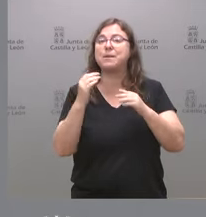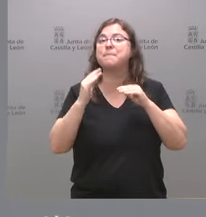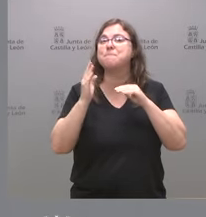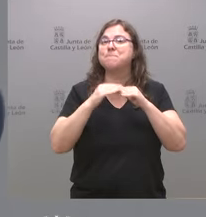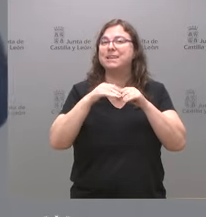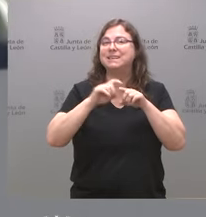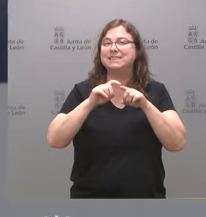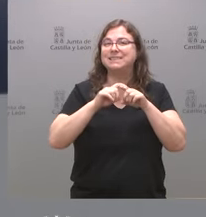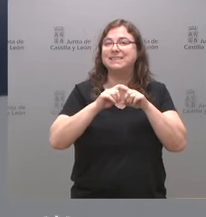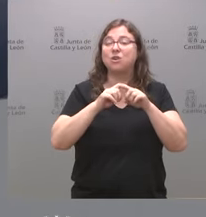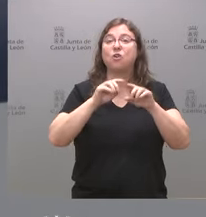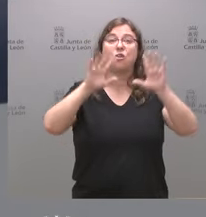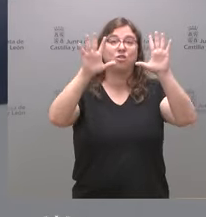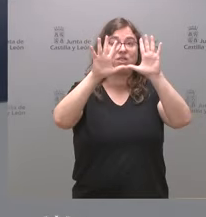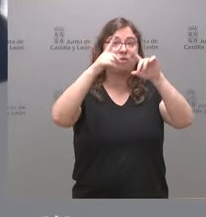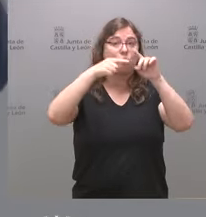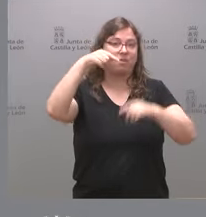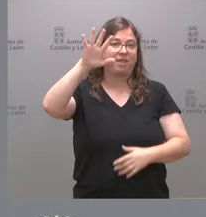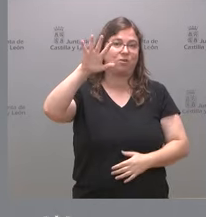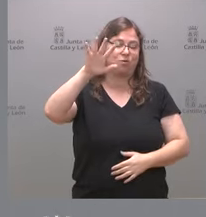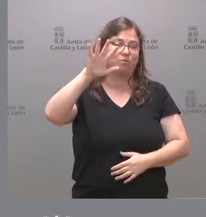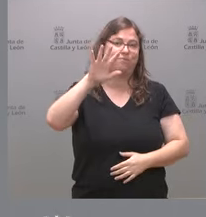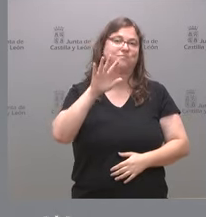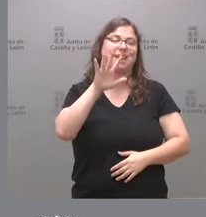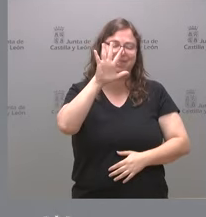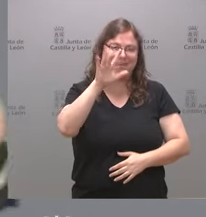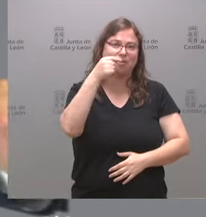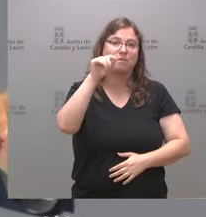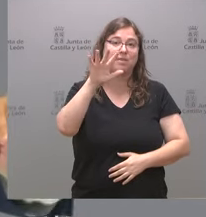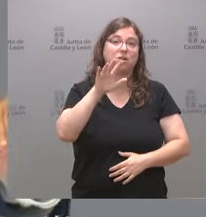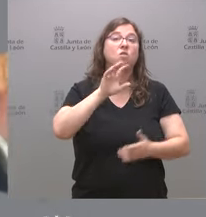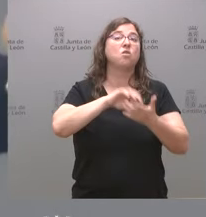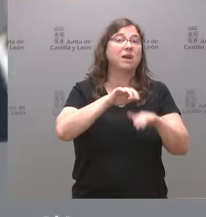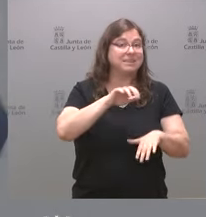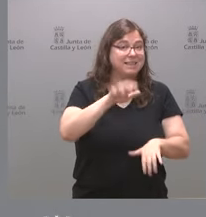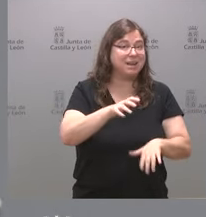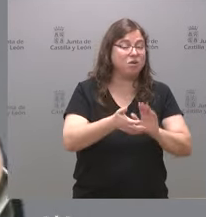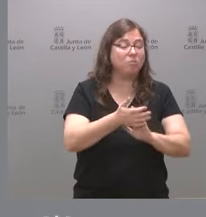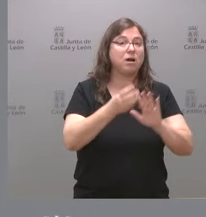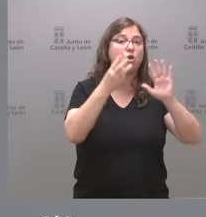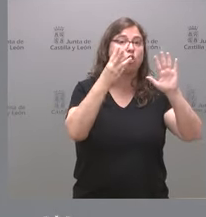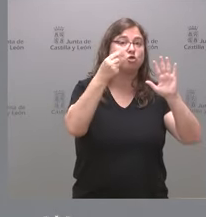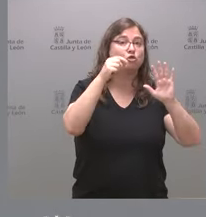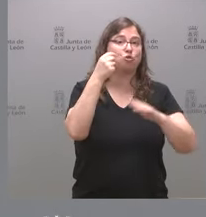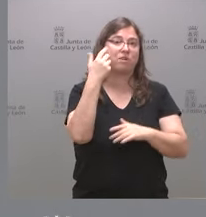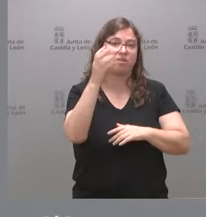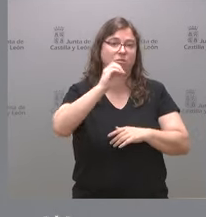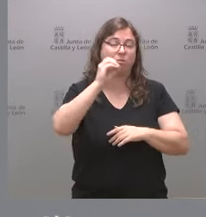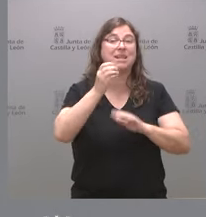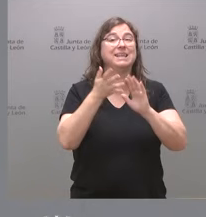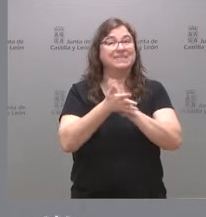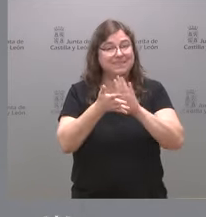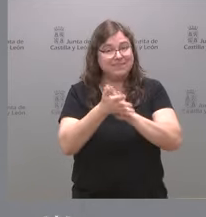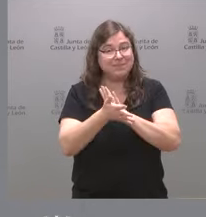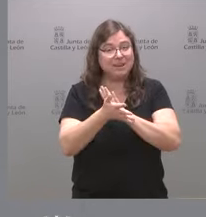gravamen autonómico en el 10,5%. Castilla lo va a tener en el 8,5%, es decir, dos puntos menos que el conjunto